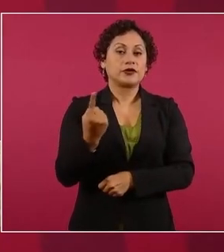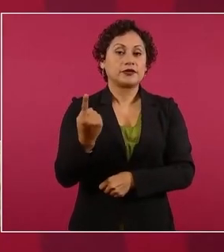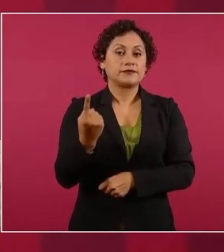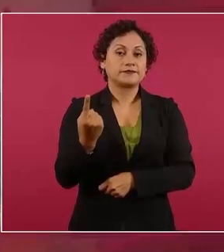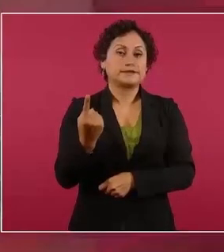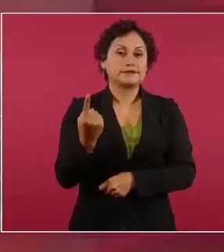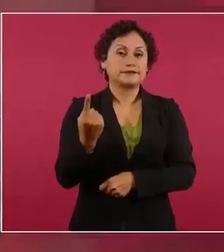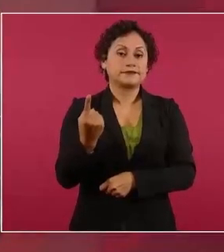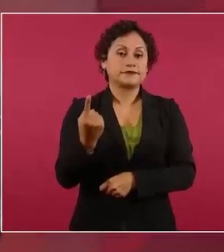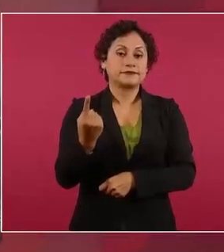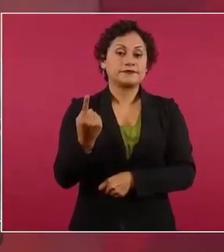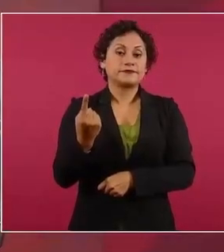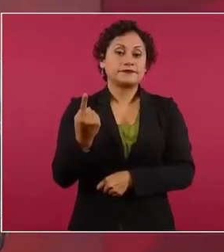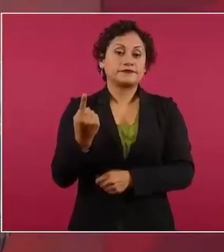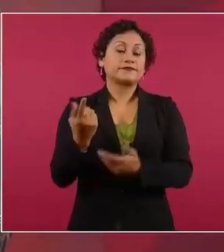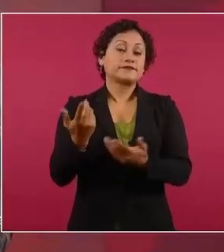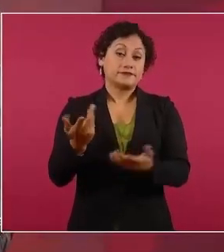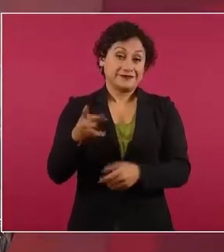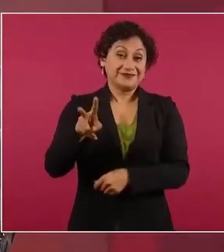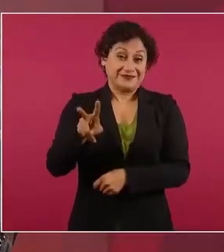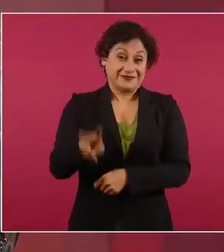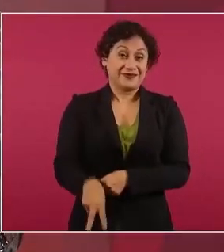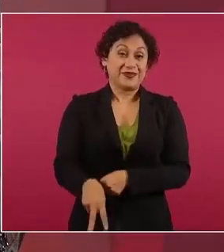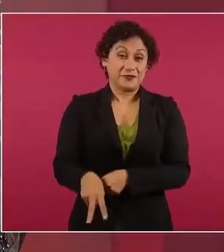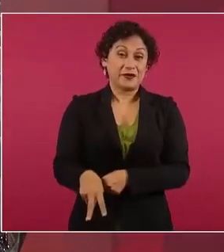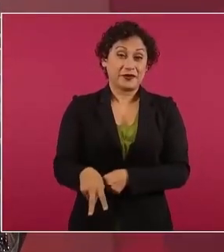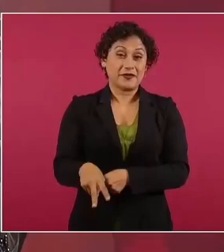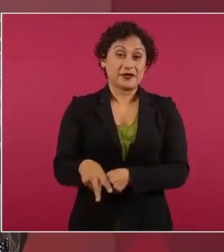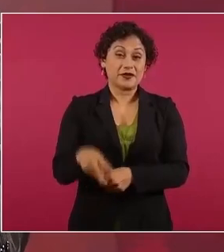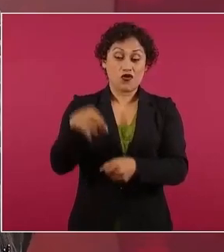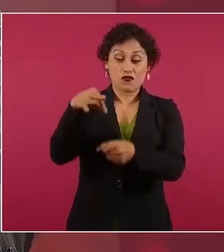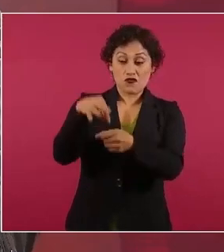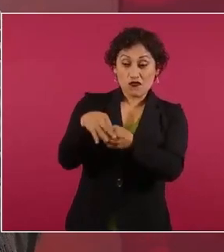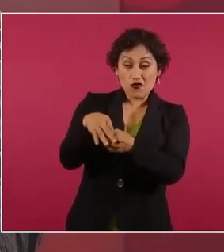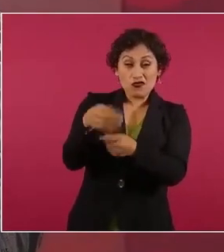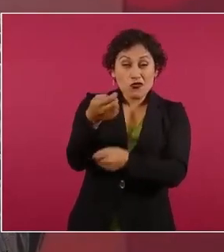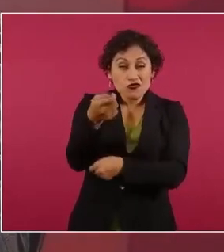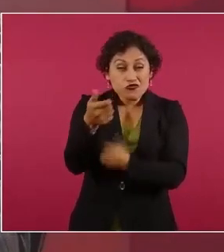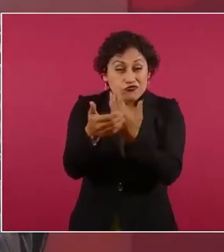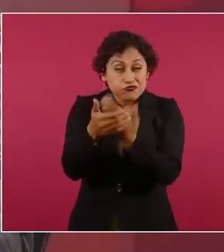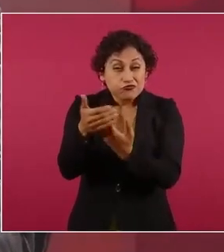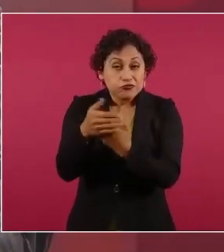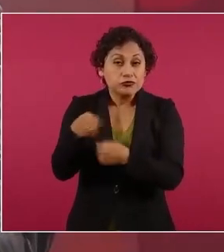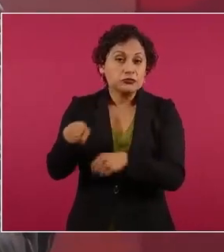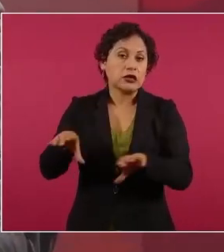había más resistencia y menos votos era en el Senado